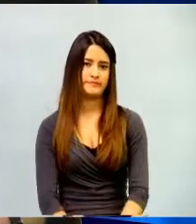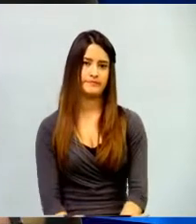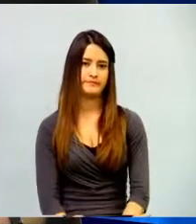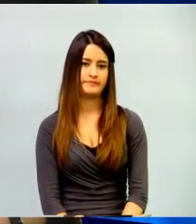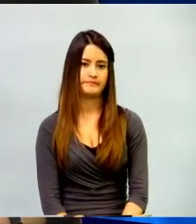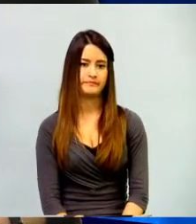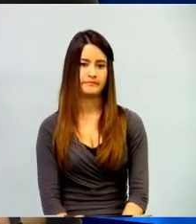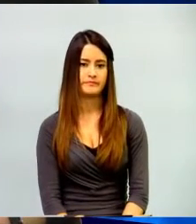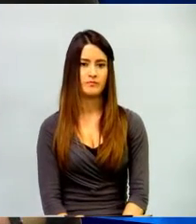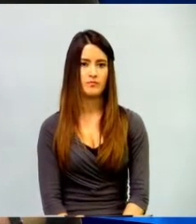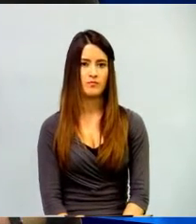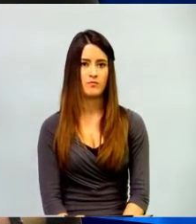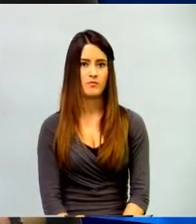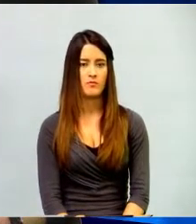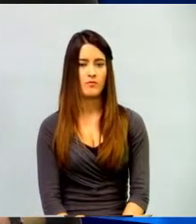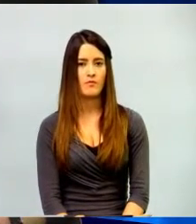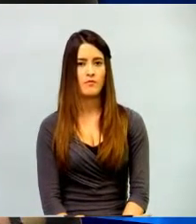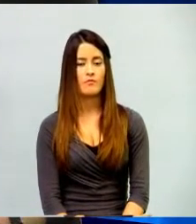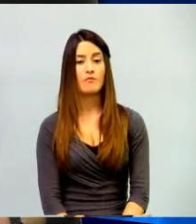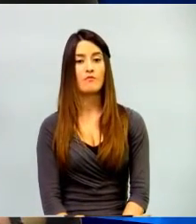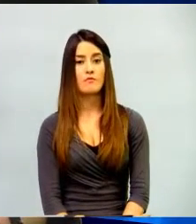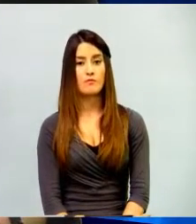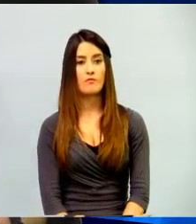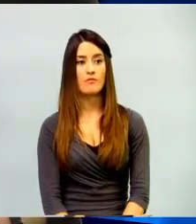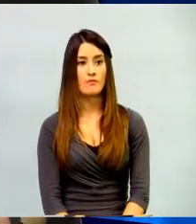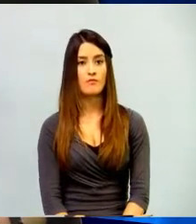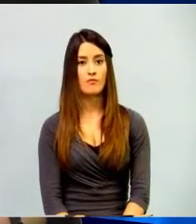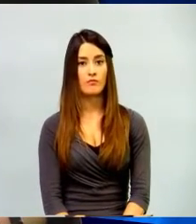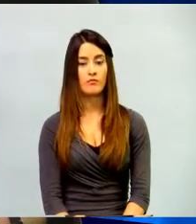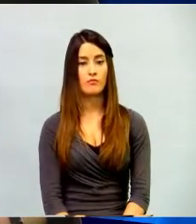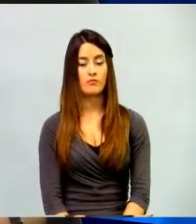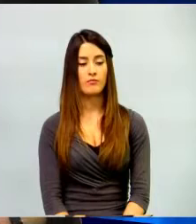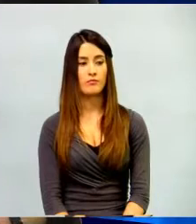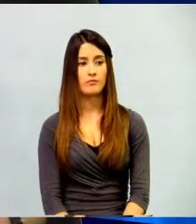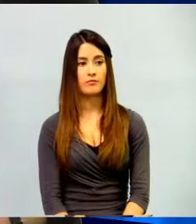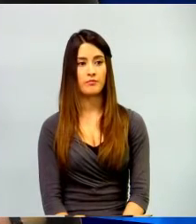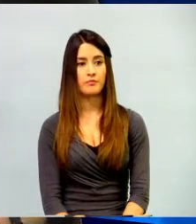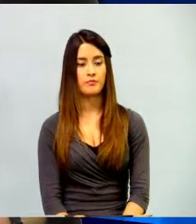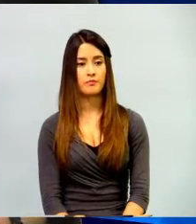formado, viene preparado, viene listo para